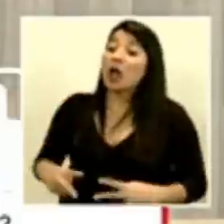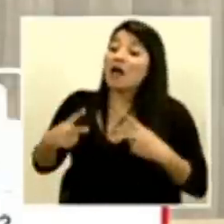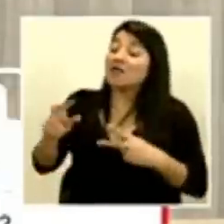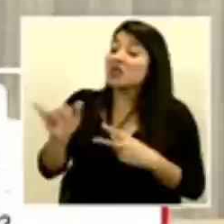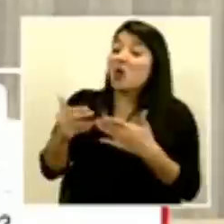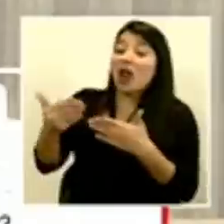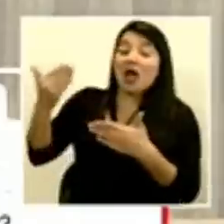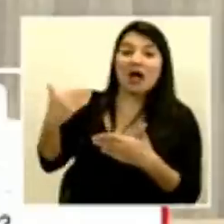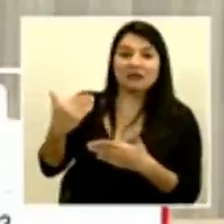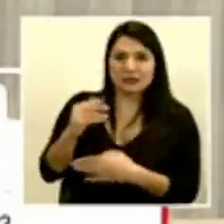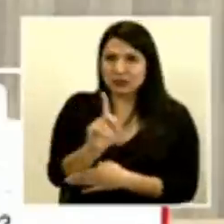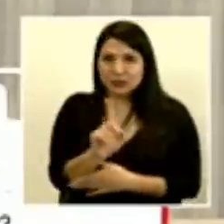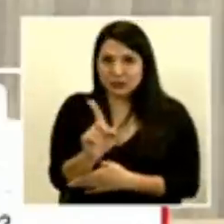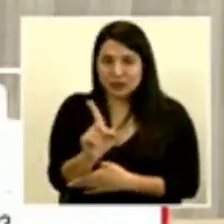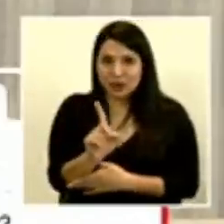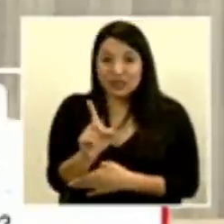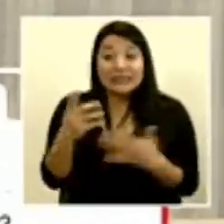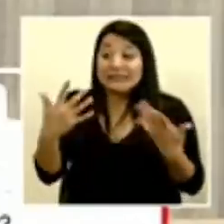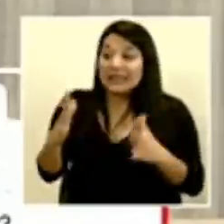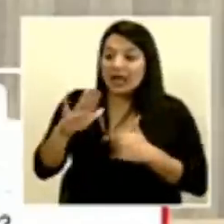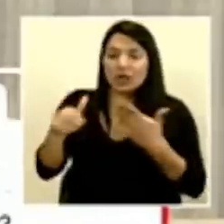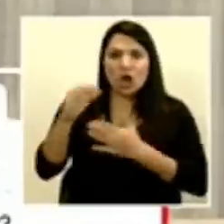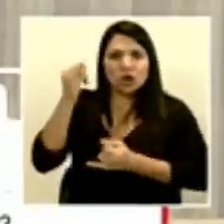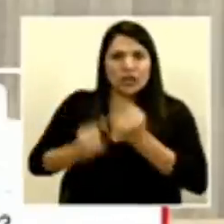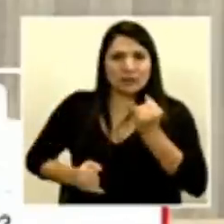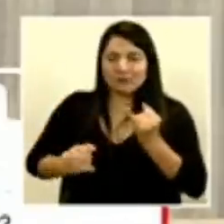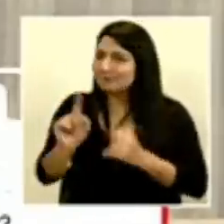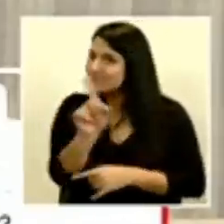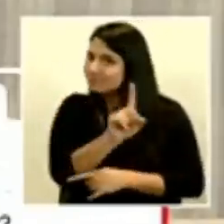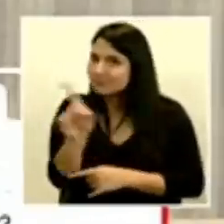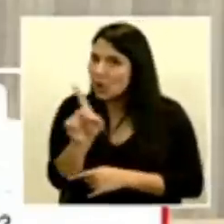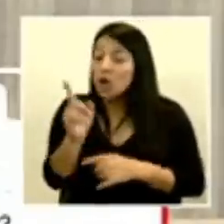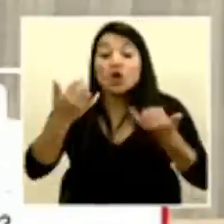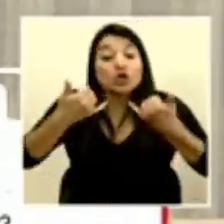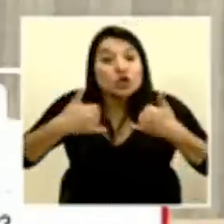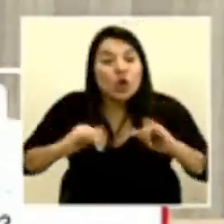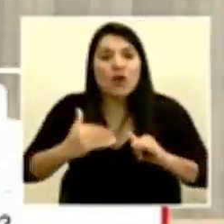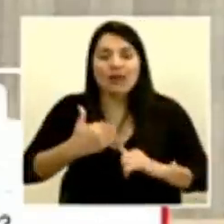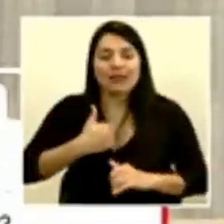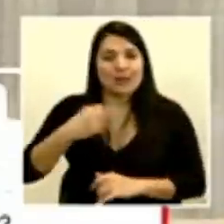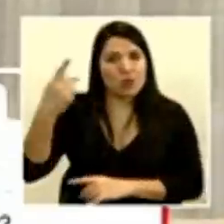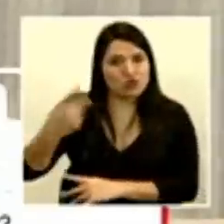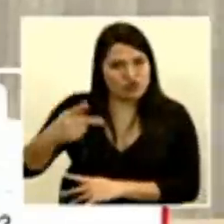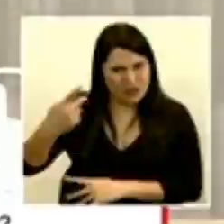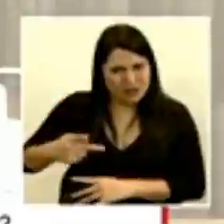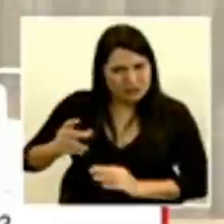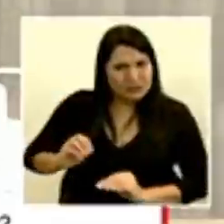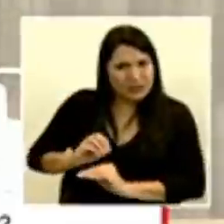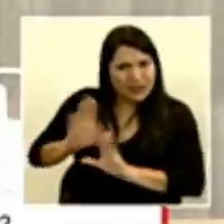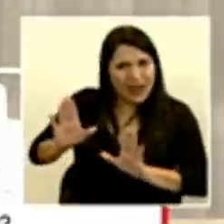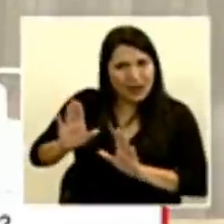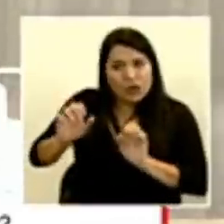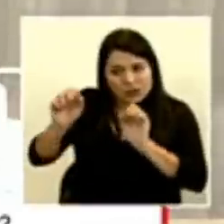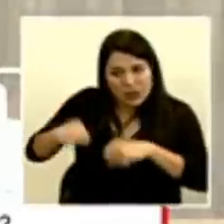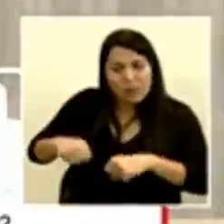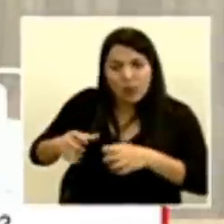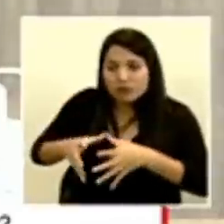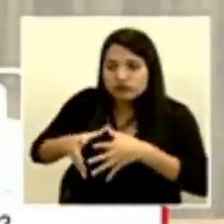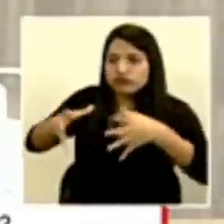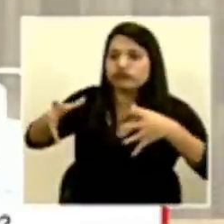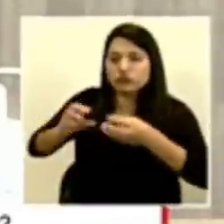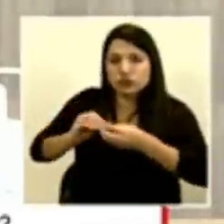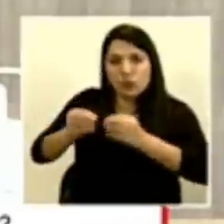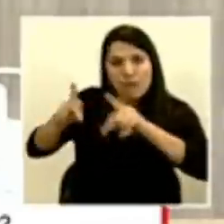conocido y que ya todo se acabó. Estamos todavía en un riesgo claro que puede ser que se dispare la curva si no